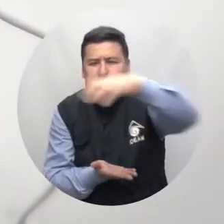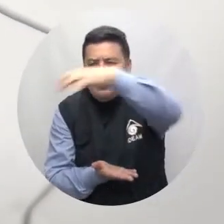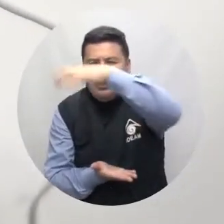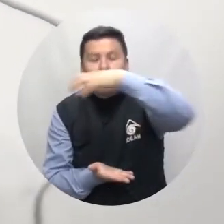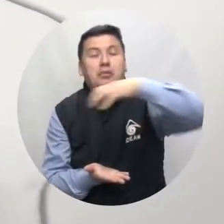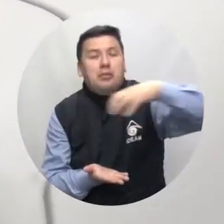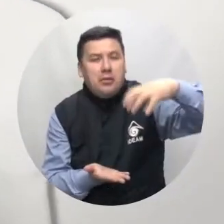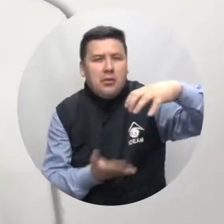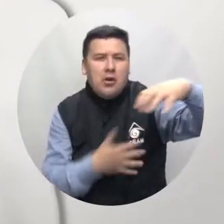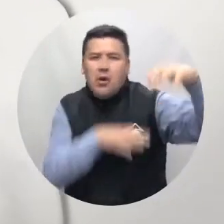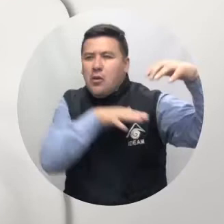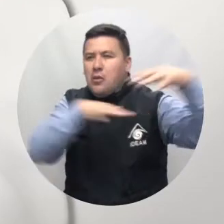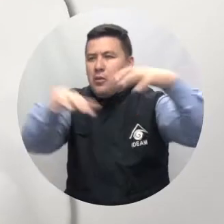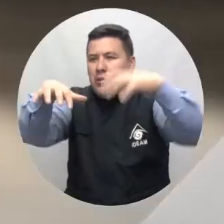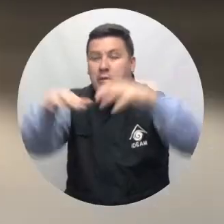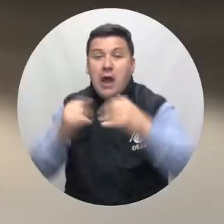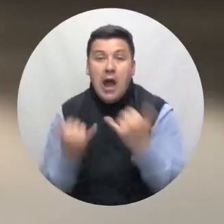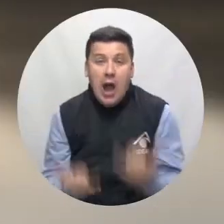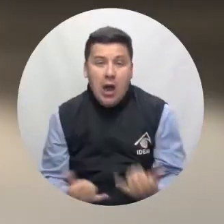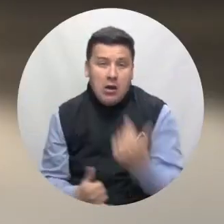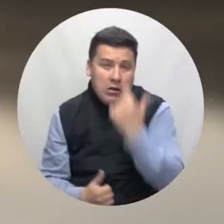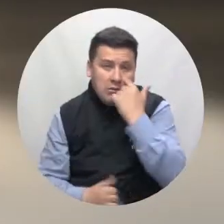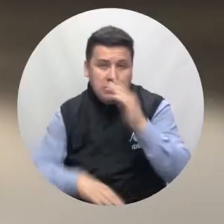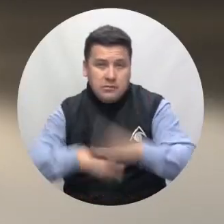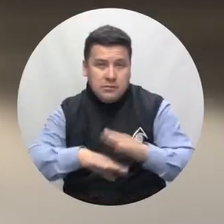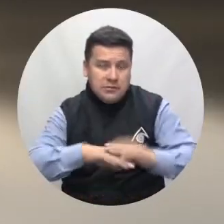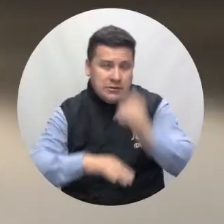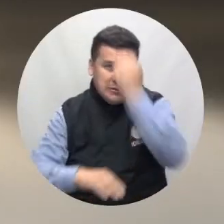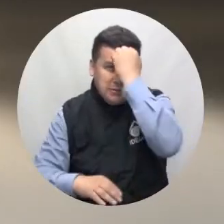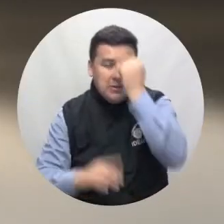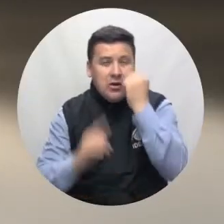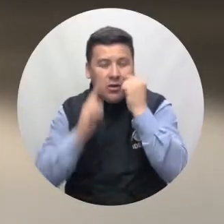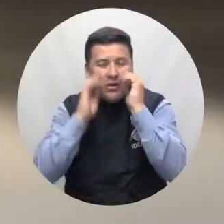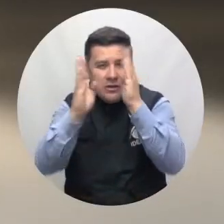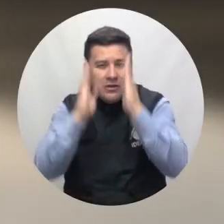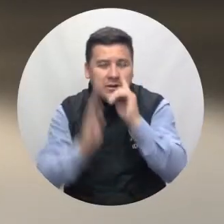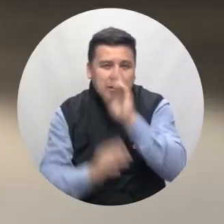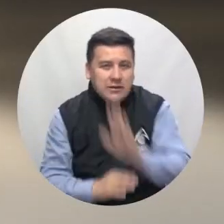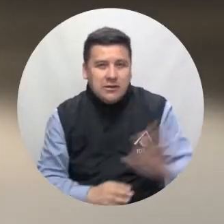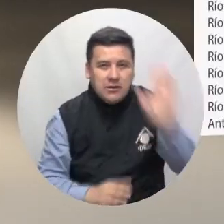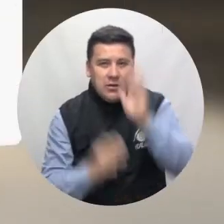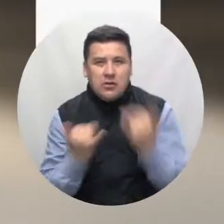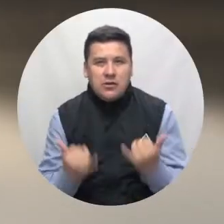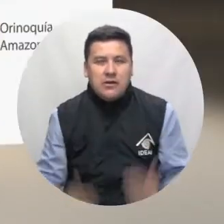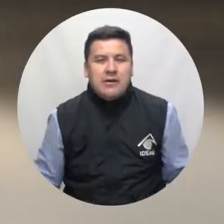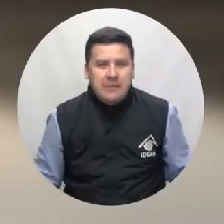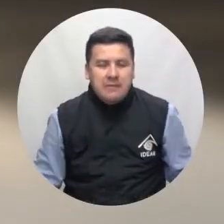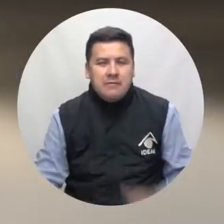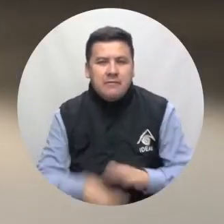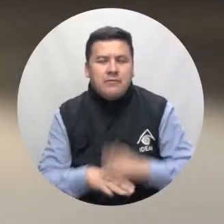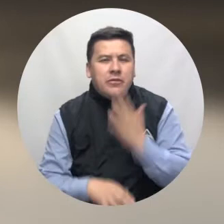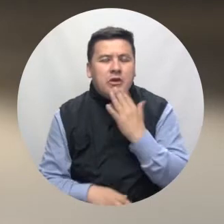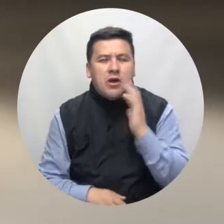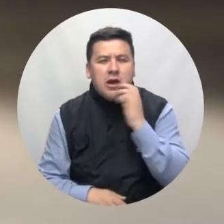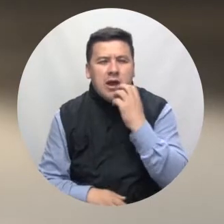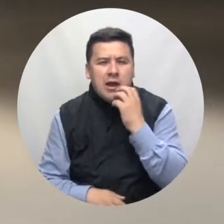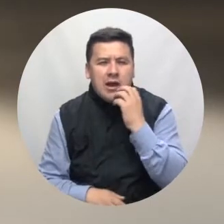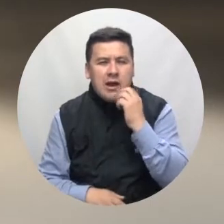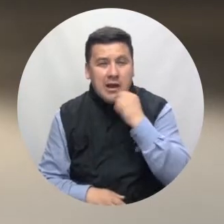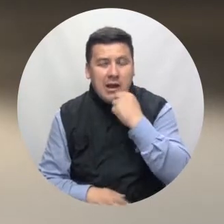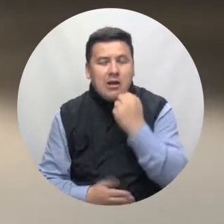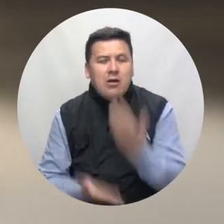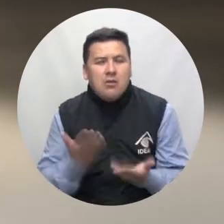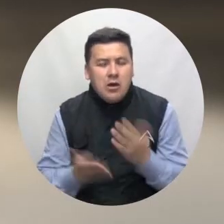caer lloviznas aisladas. Ahora, mucha atención a las principales alertas para hoy a nivel nacional. Alerta naranja por